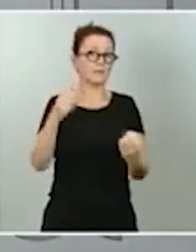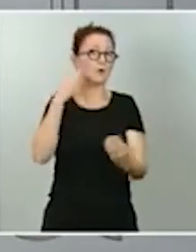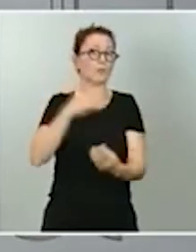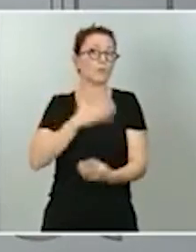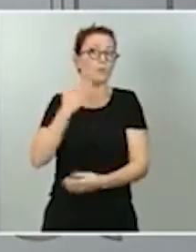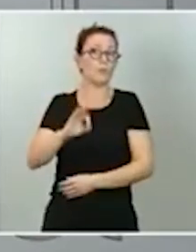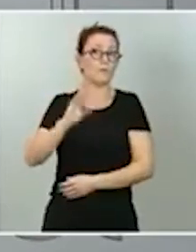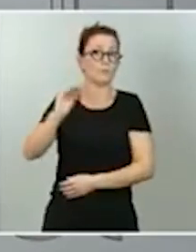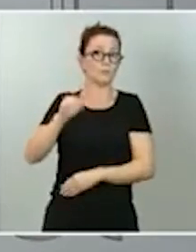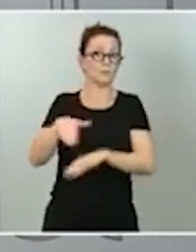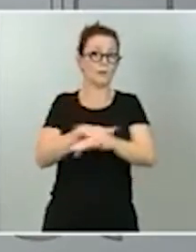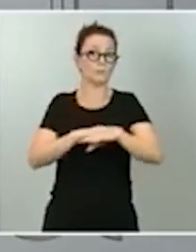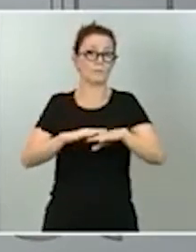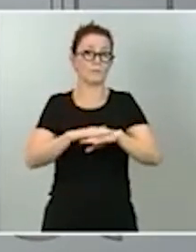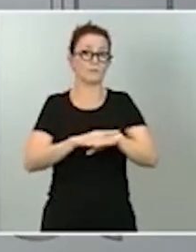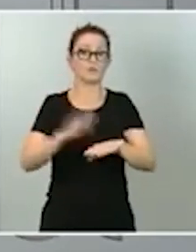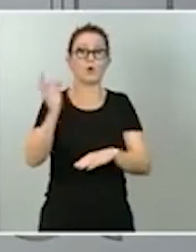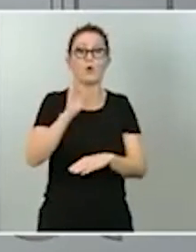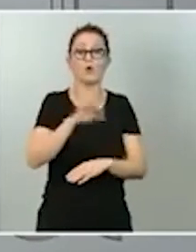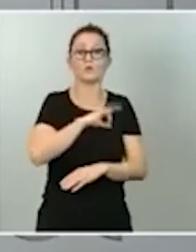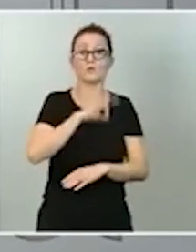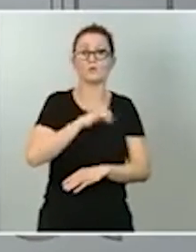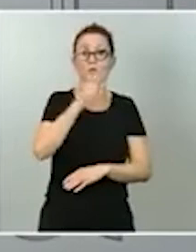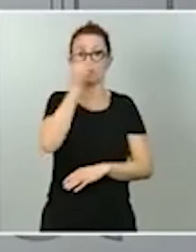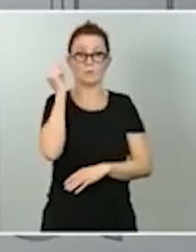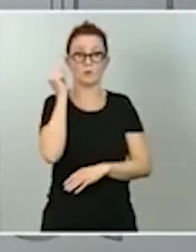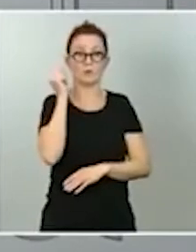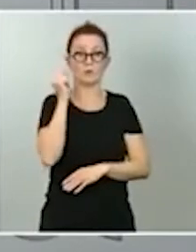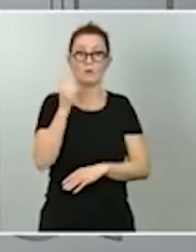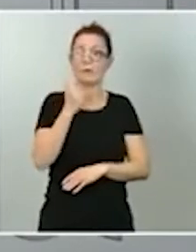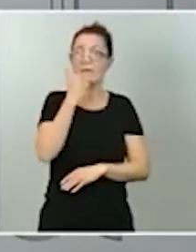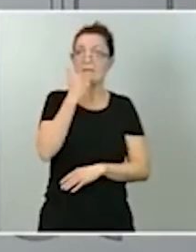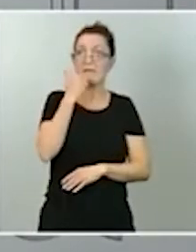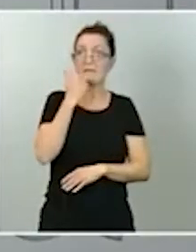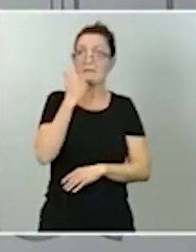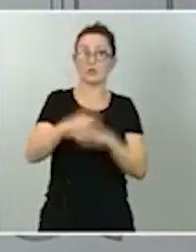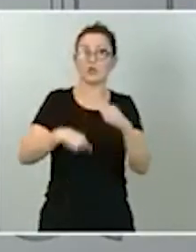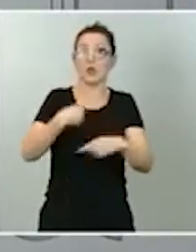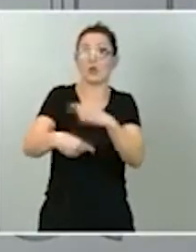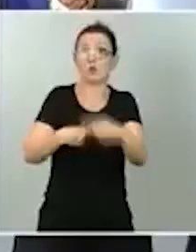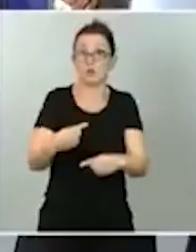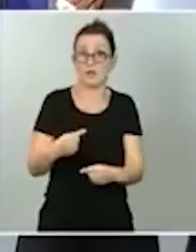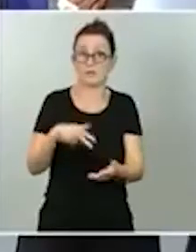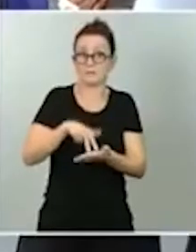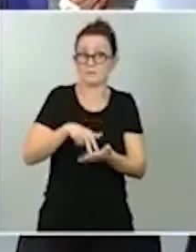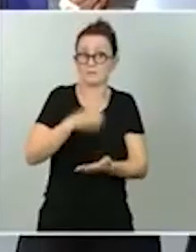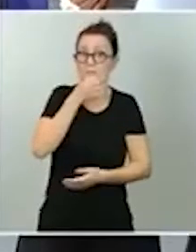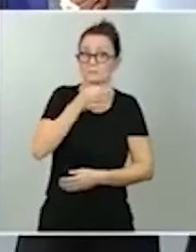ministro o al señor Simón, que comparecen prácticamente todos los días. Marisol Hernández, del Mundo.